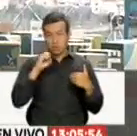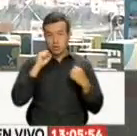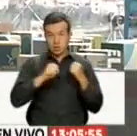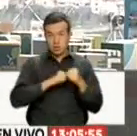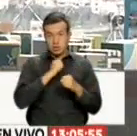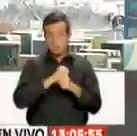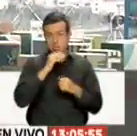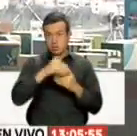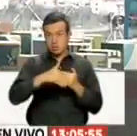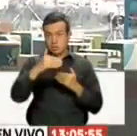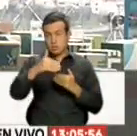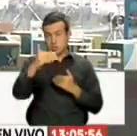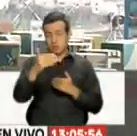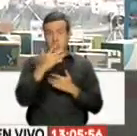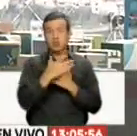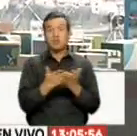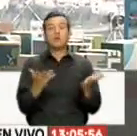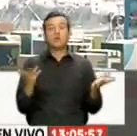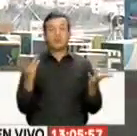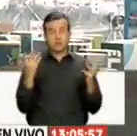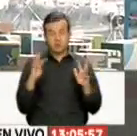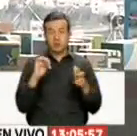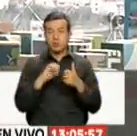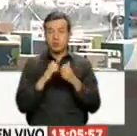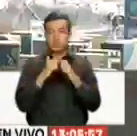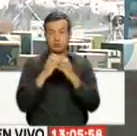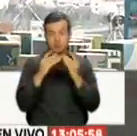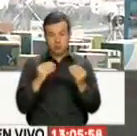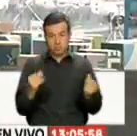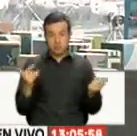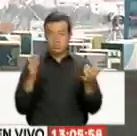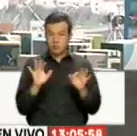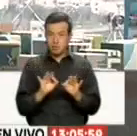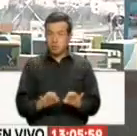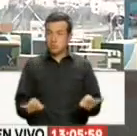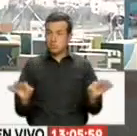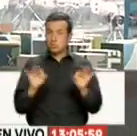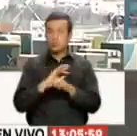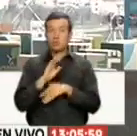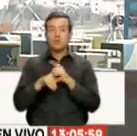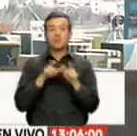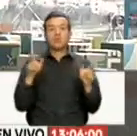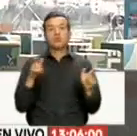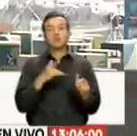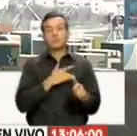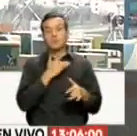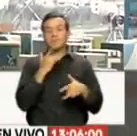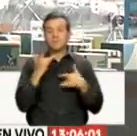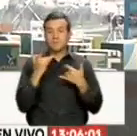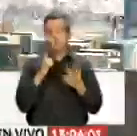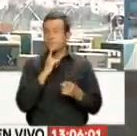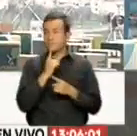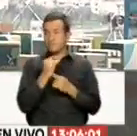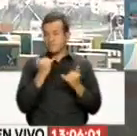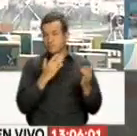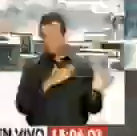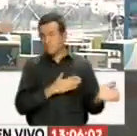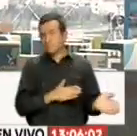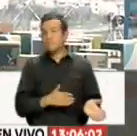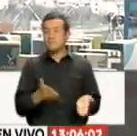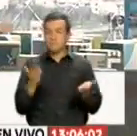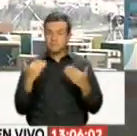años. Entonces, juntos hay soluciones, es muy importante que todo el mundo tenga conciencia de todo lo que tenemos que hacer para